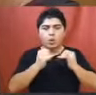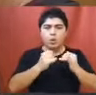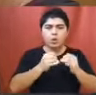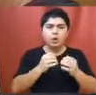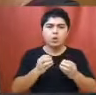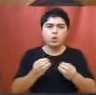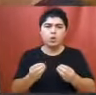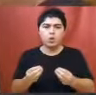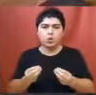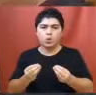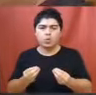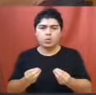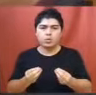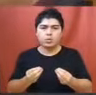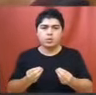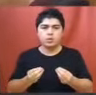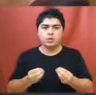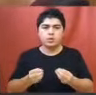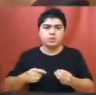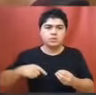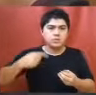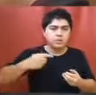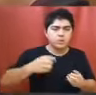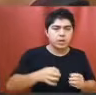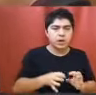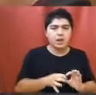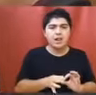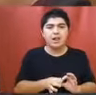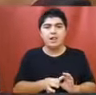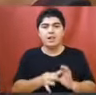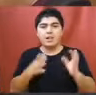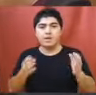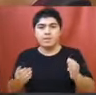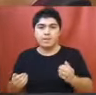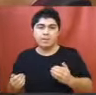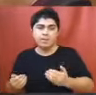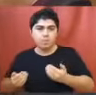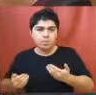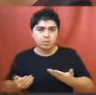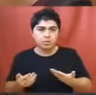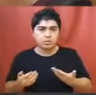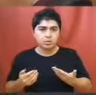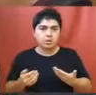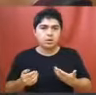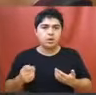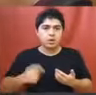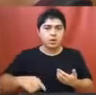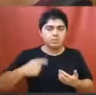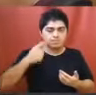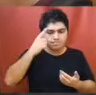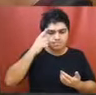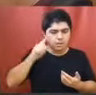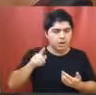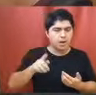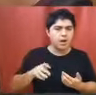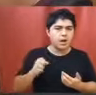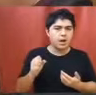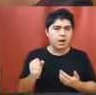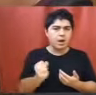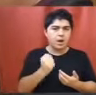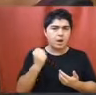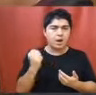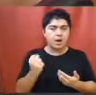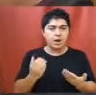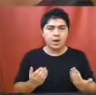de total libertad y eso es lo que debemos privilegiar, de ninguna manera